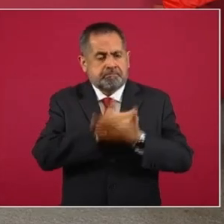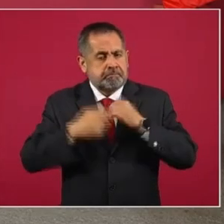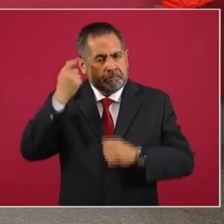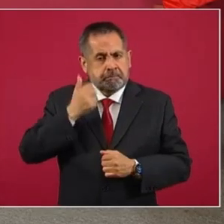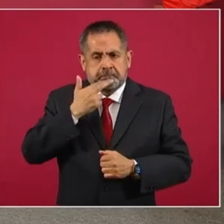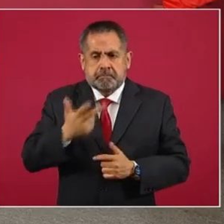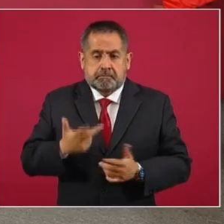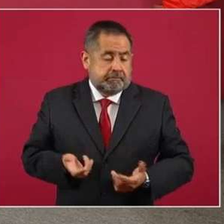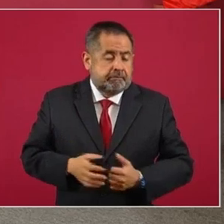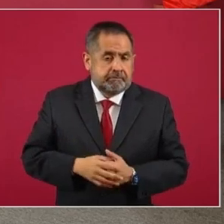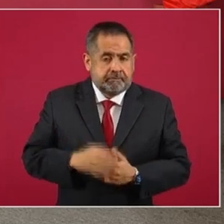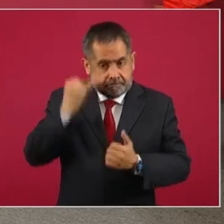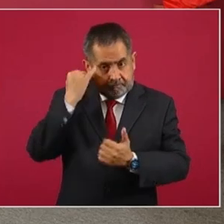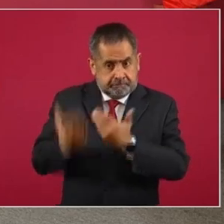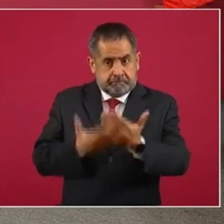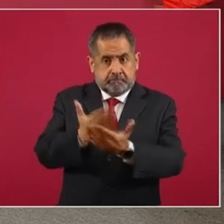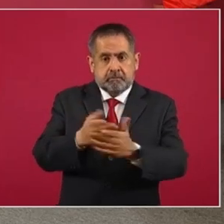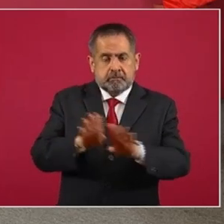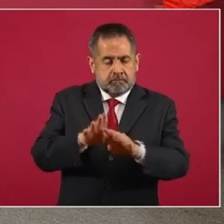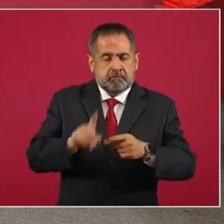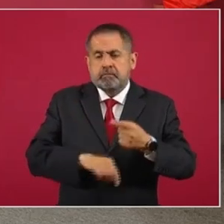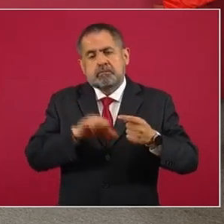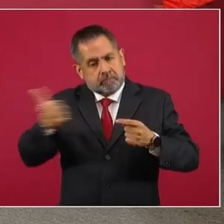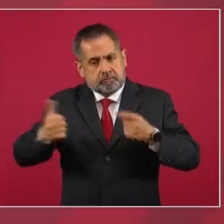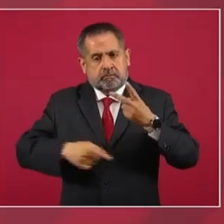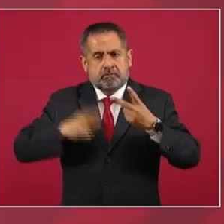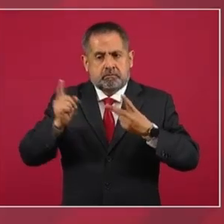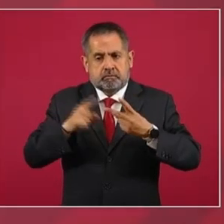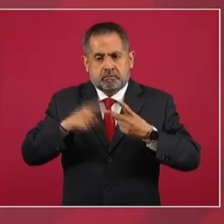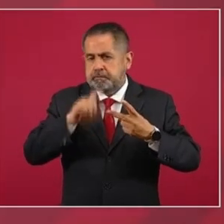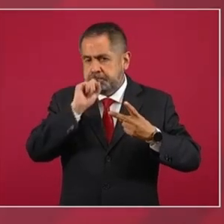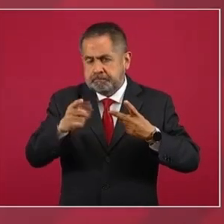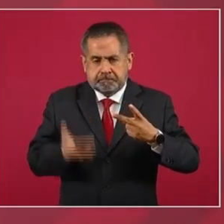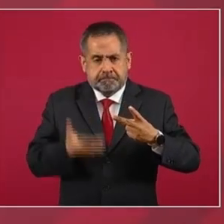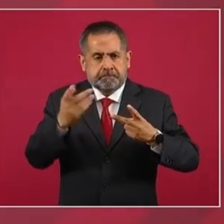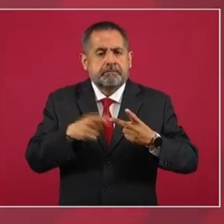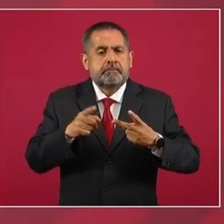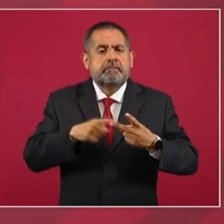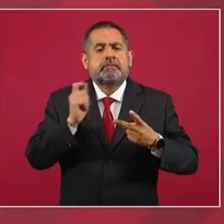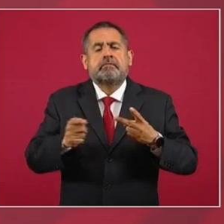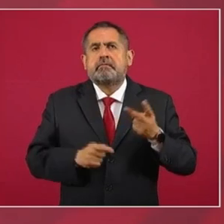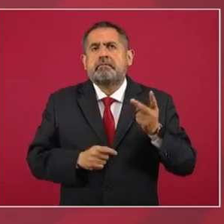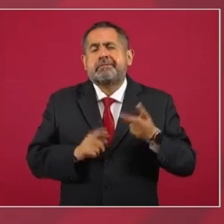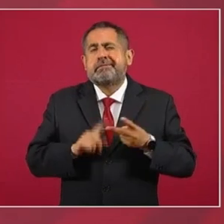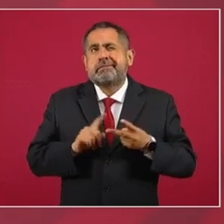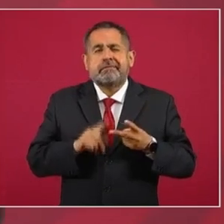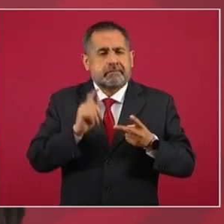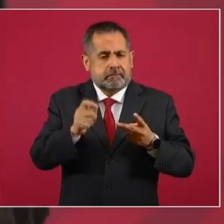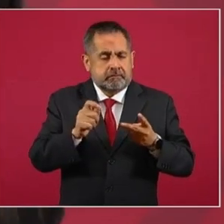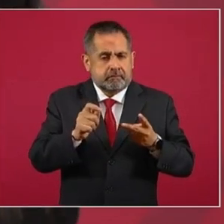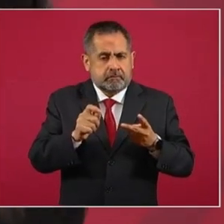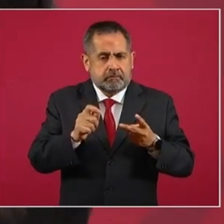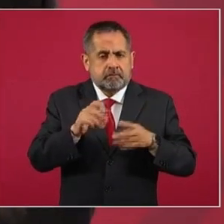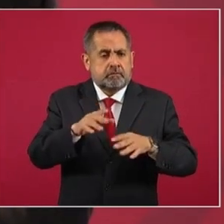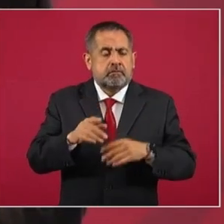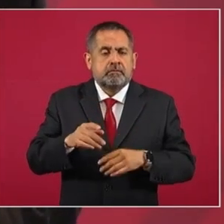Entonces, esa iniciativa está. La otra que está también es la de la